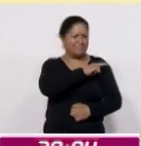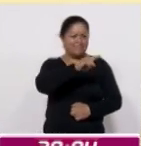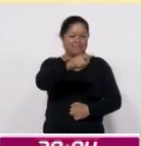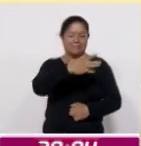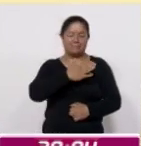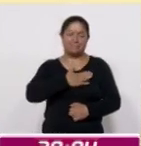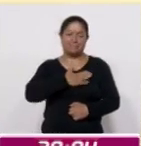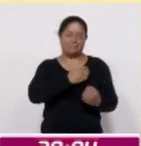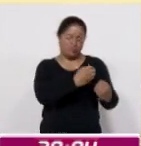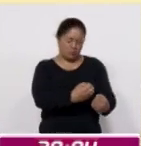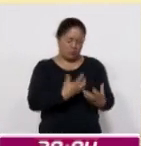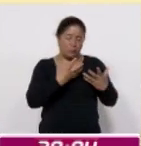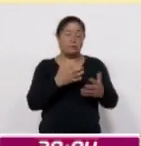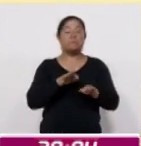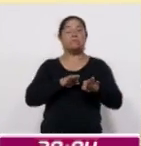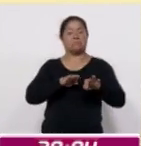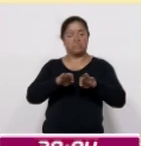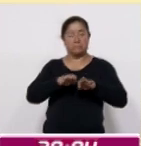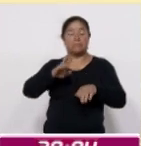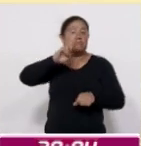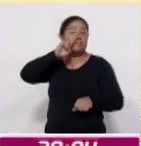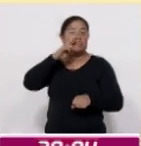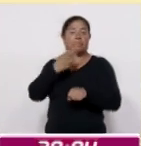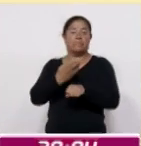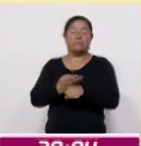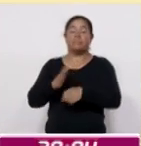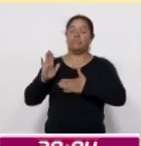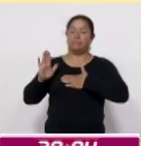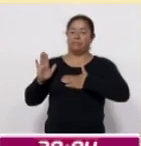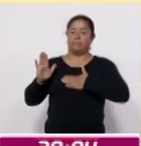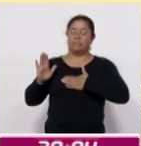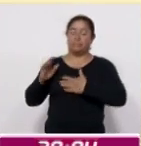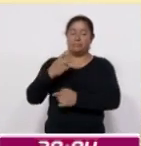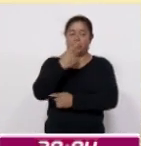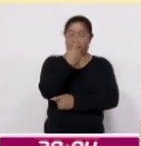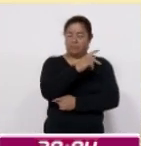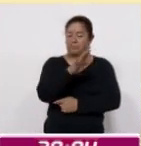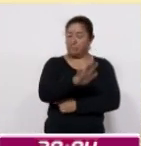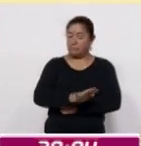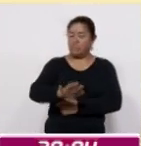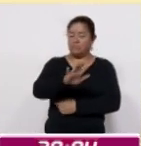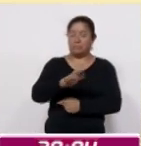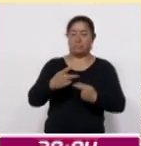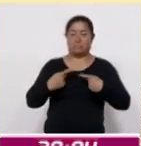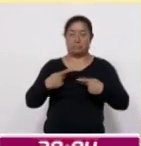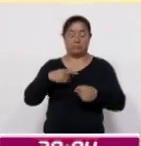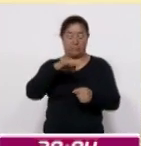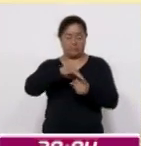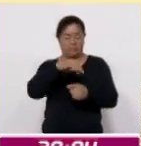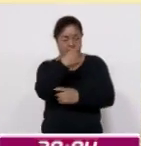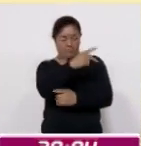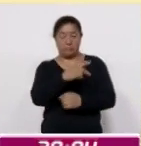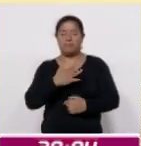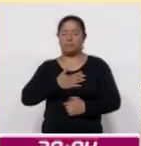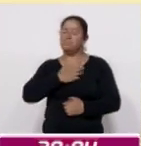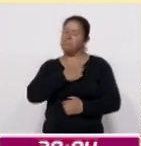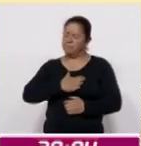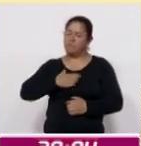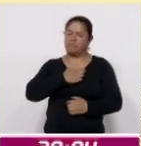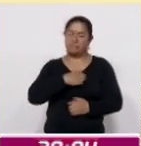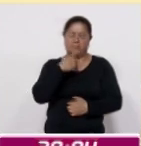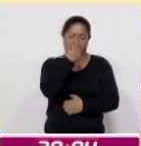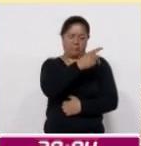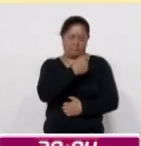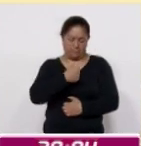trabajo, responsabilidad, compromiso con su pueblo. Me siento muy contenta de haber trabajado a su